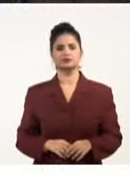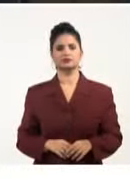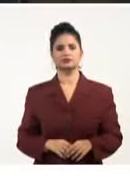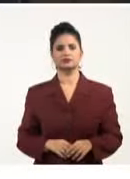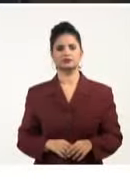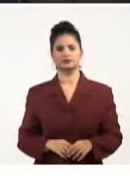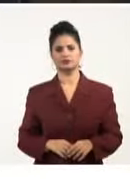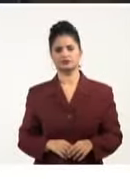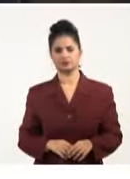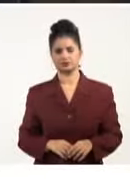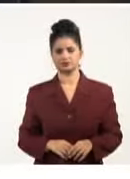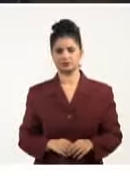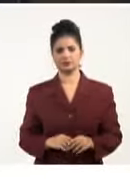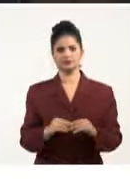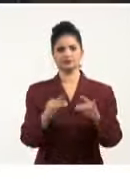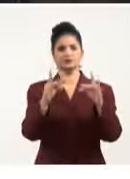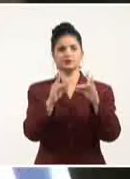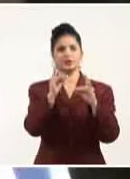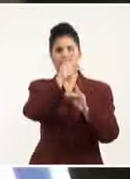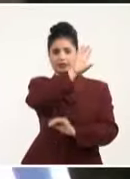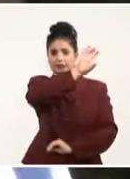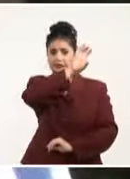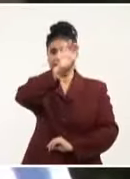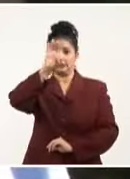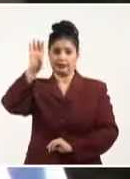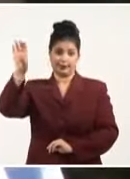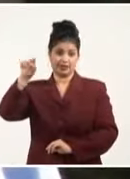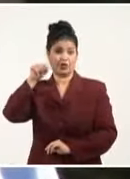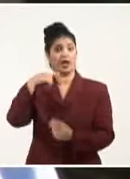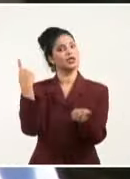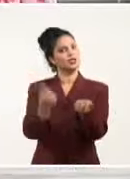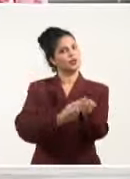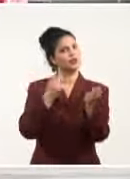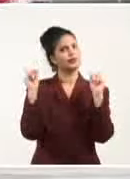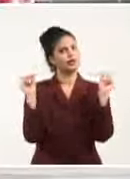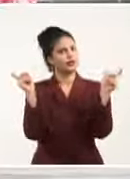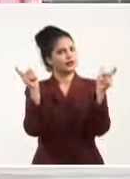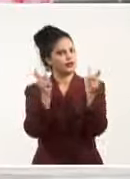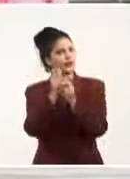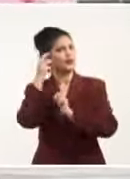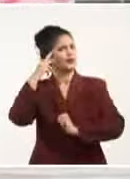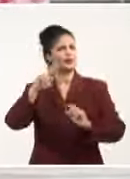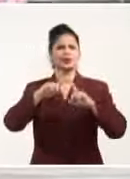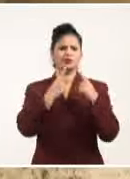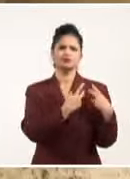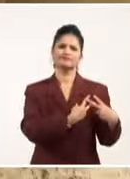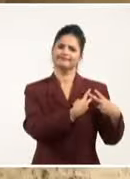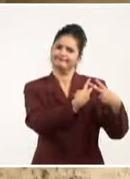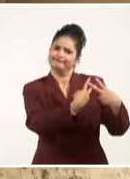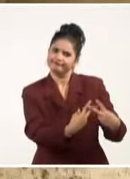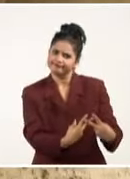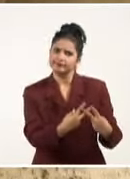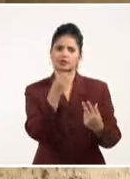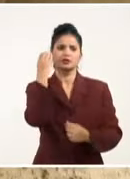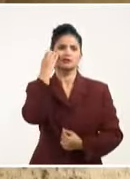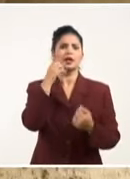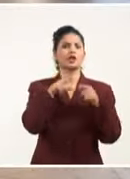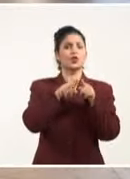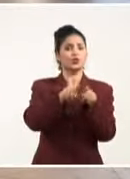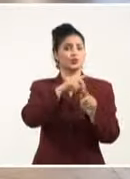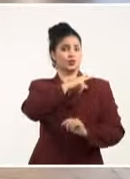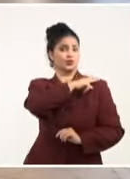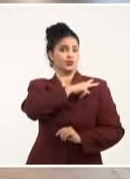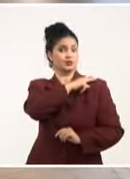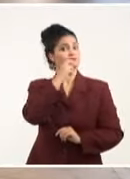Luego, en el cementerio patrimonial Santa Ifigenia, Manuel Marrero Cruz, acompañado por las máximas autoridades de la provincia, rindió